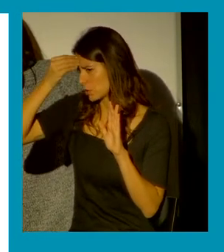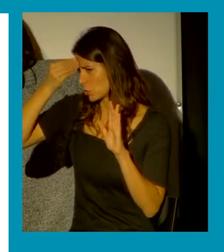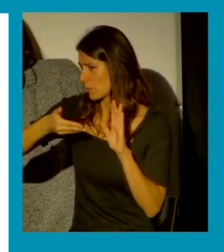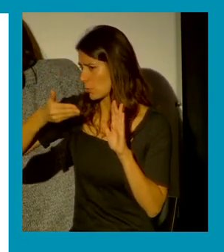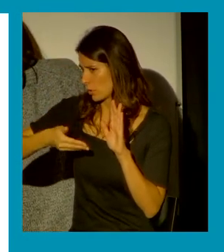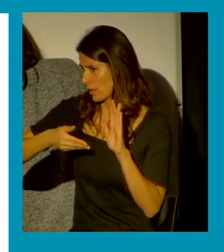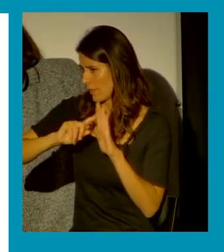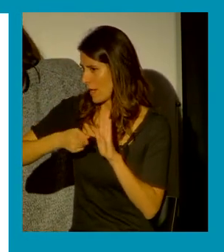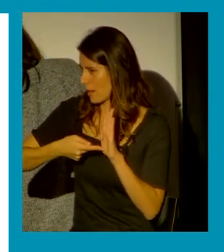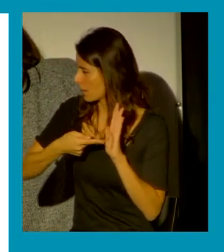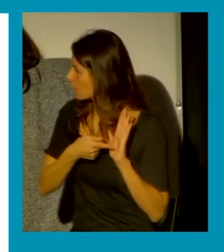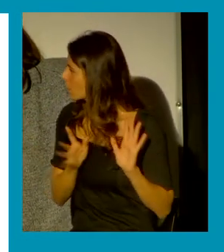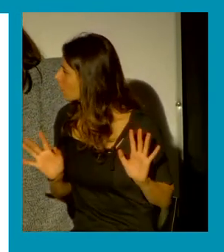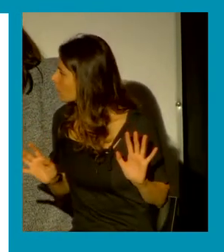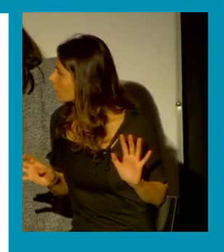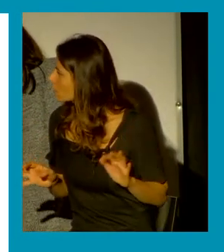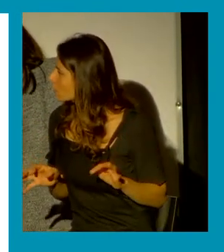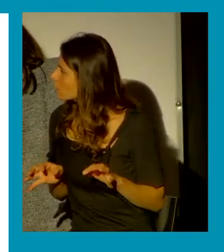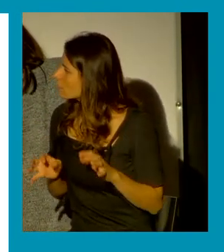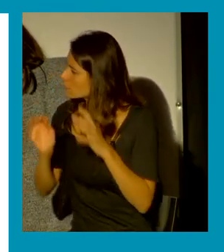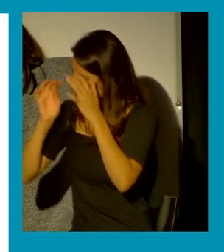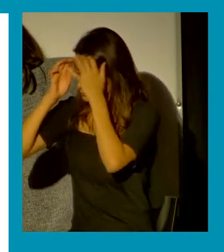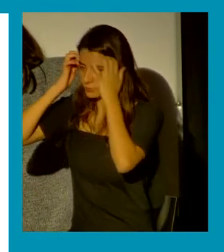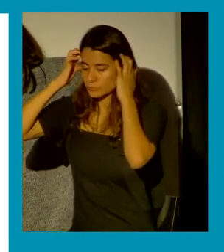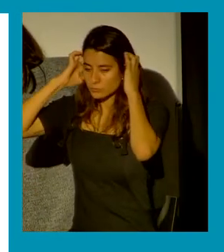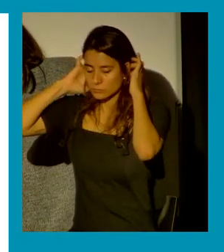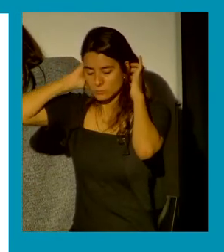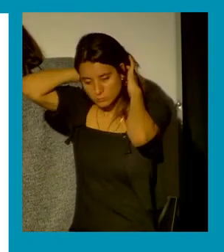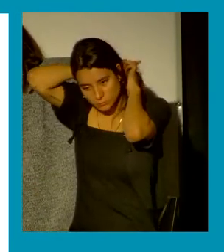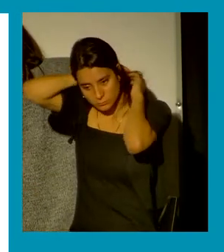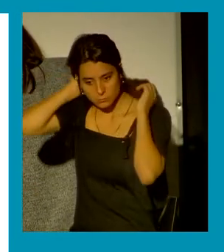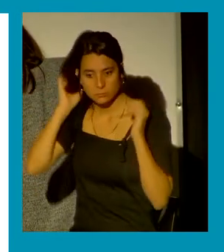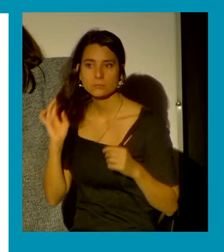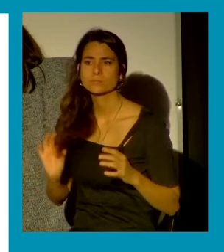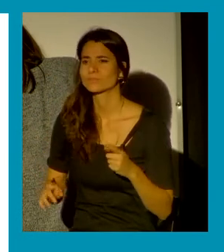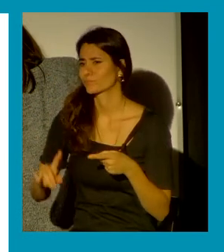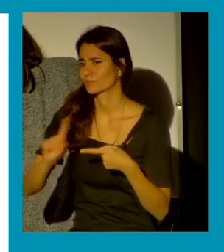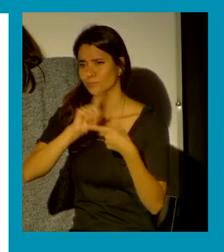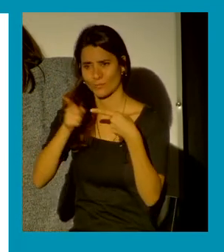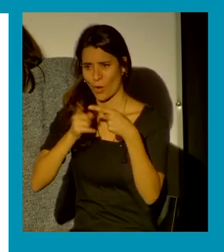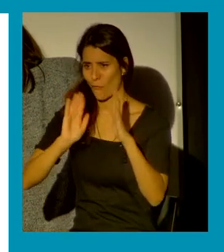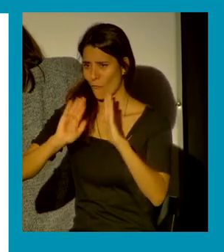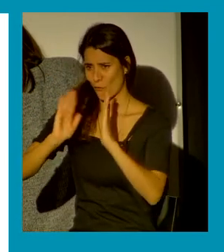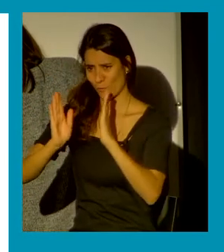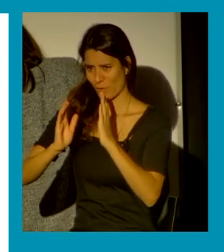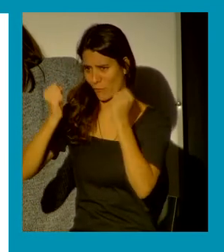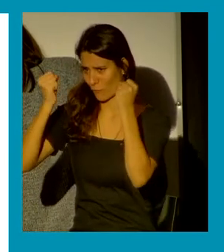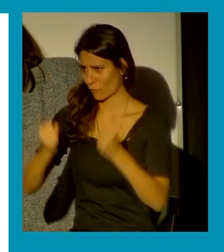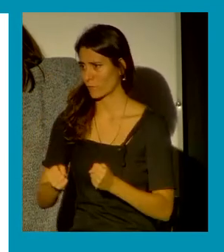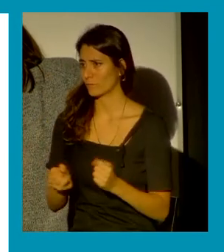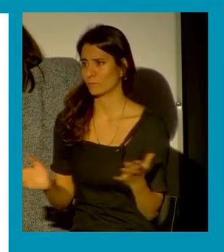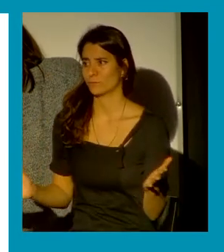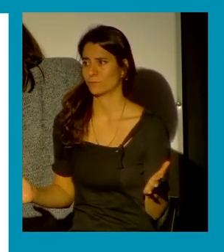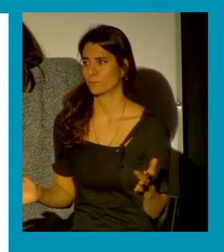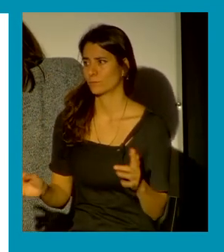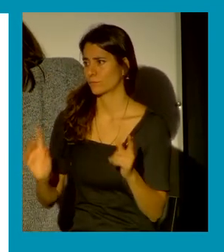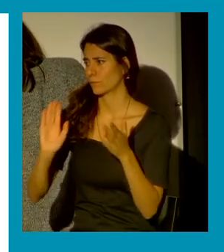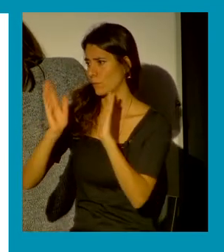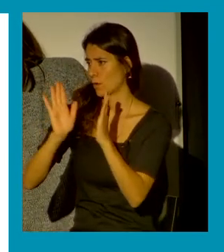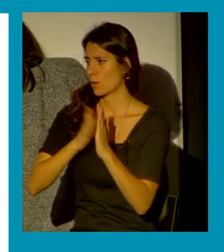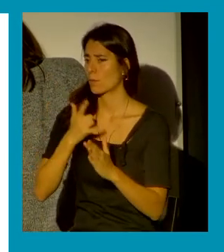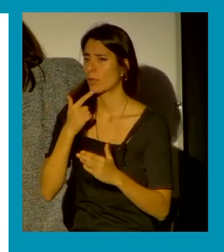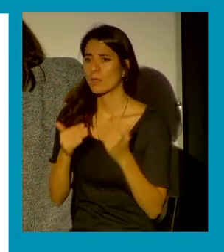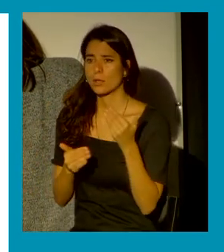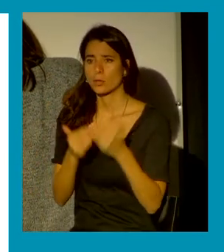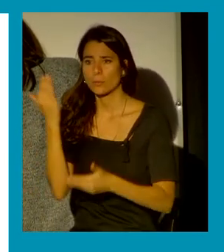esto de las dos bandas pues me pone un poco nerviosa formación mucha formación eso significa empezar recién a